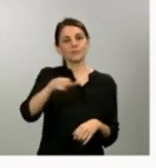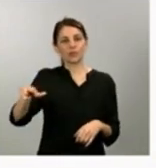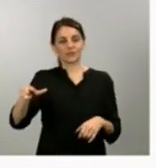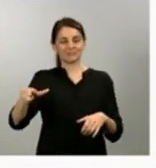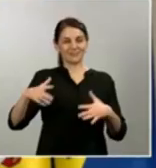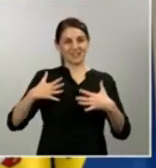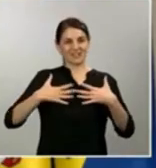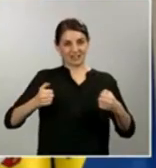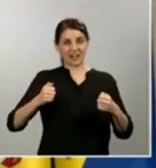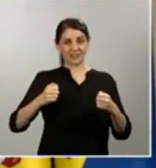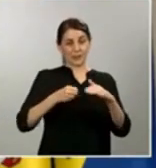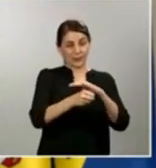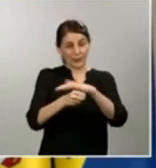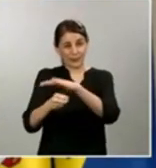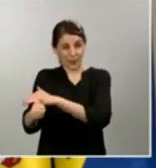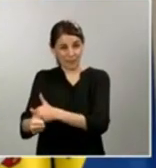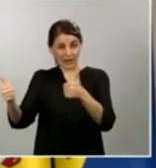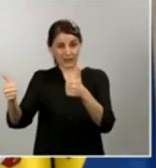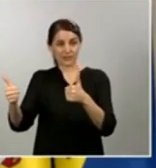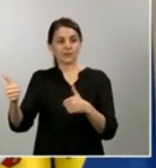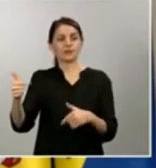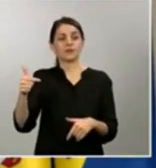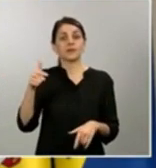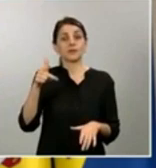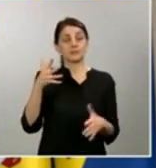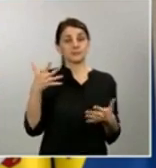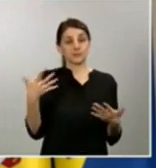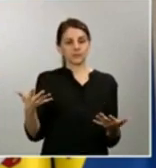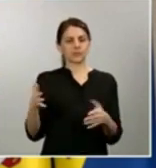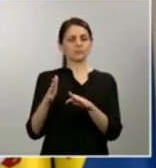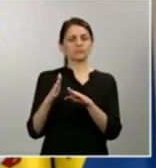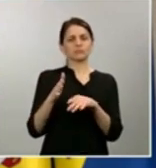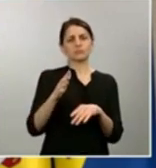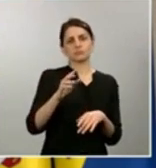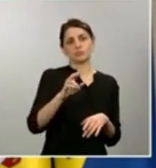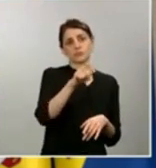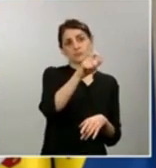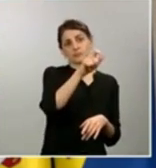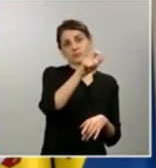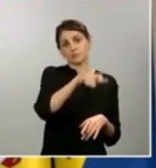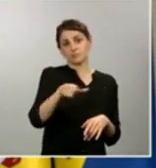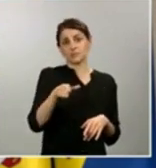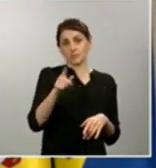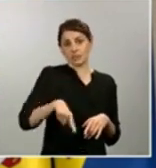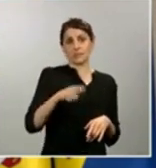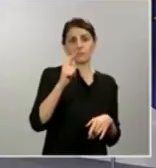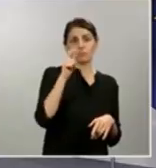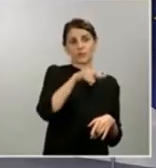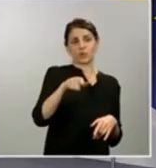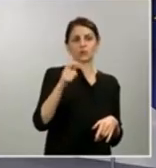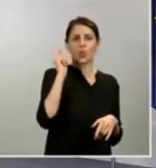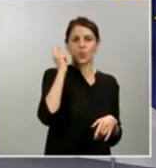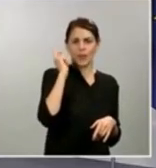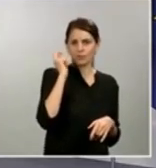por una parte, los jubilados mantendrán la pensión que recibían, que se han incorporado ahora a ayudar